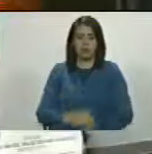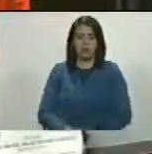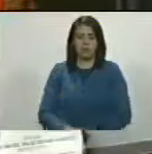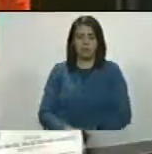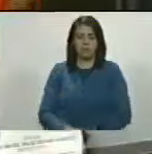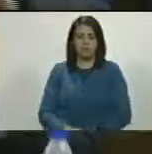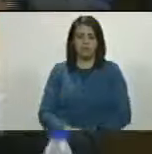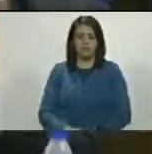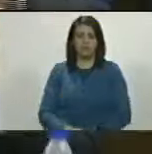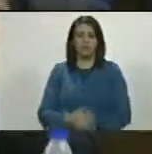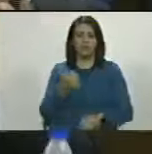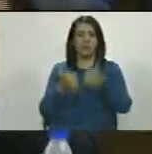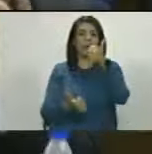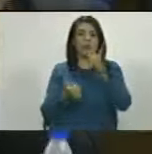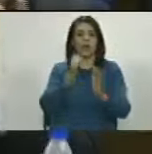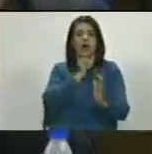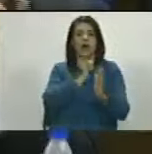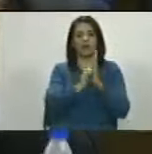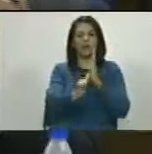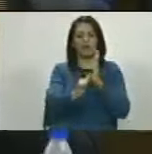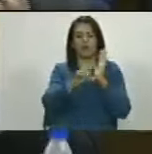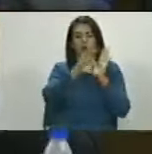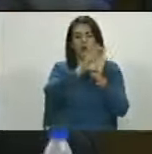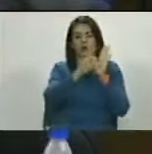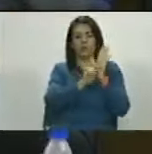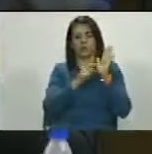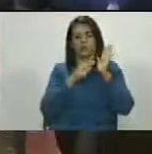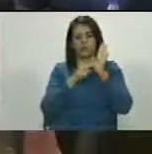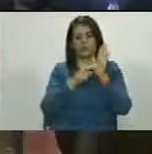¿en base a cuál artículo de esta constitución?